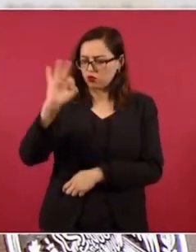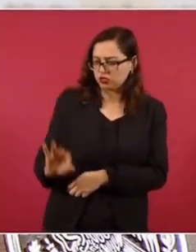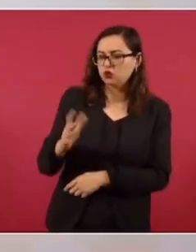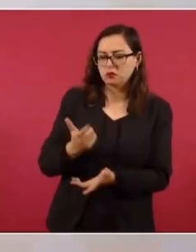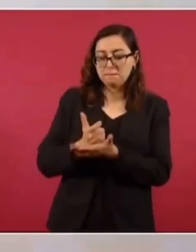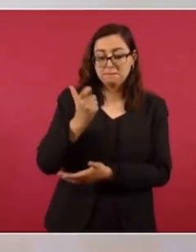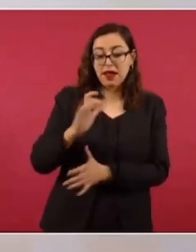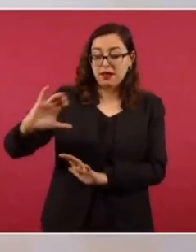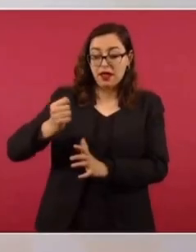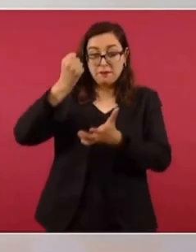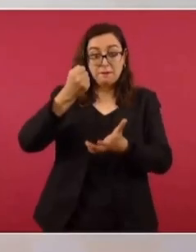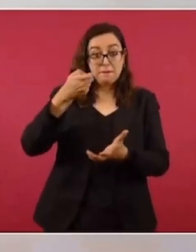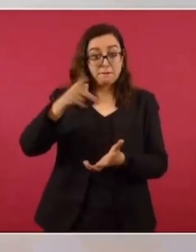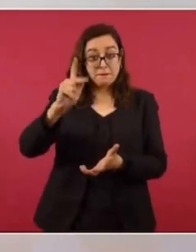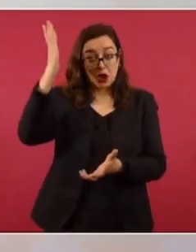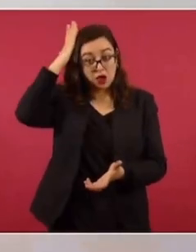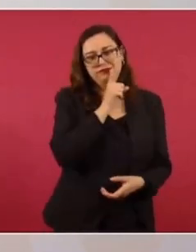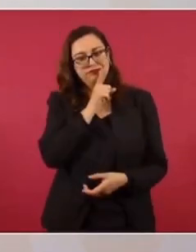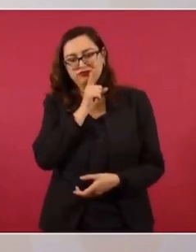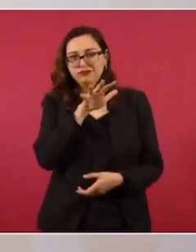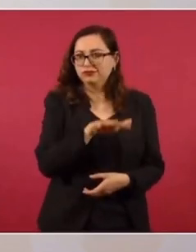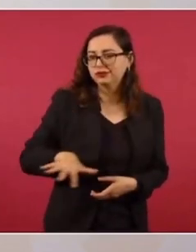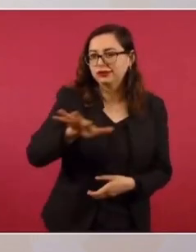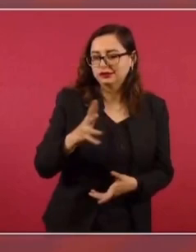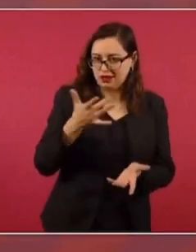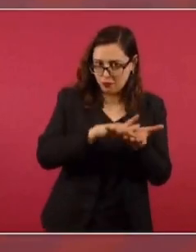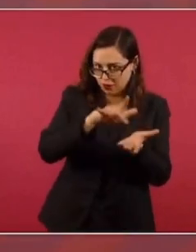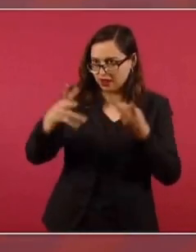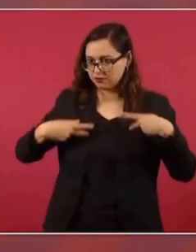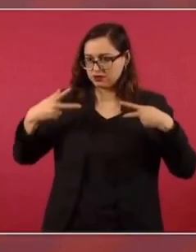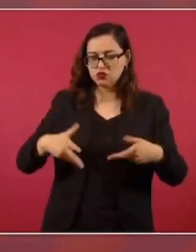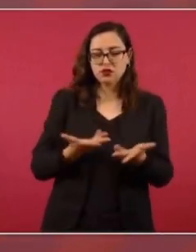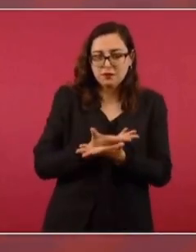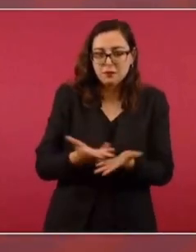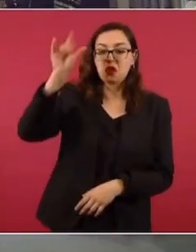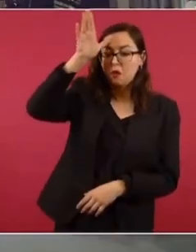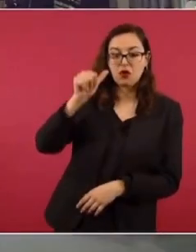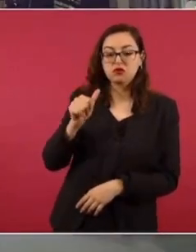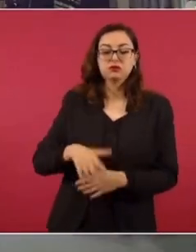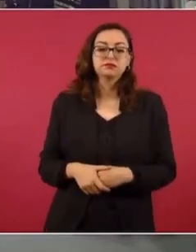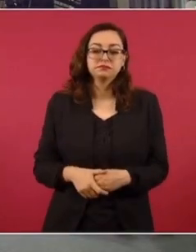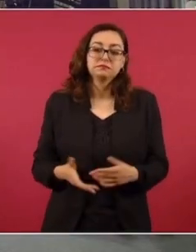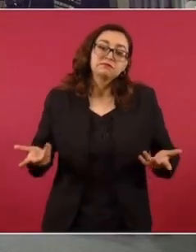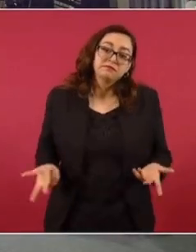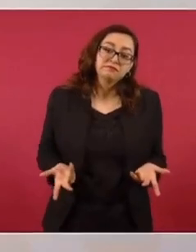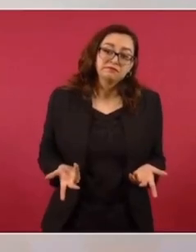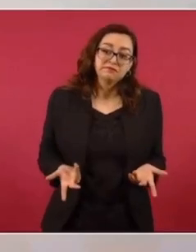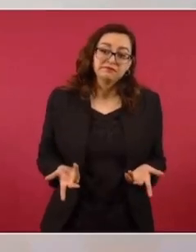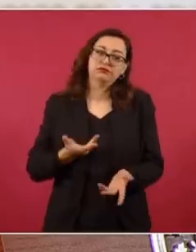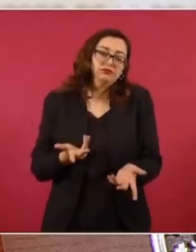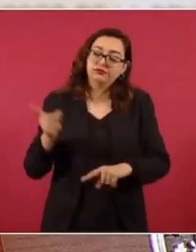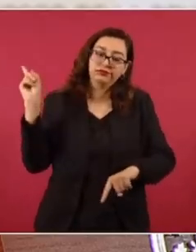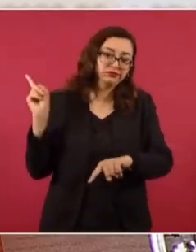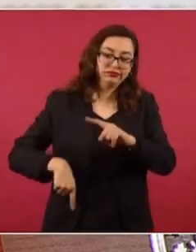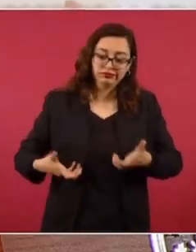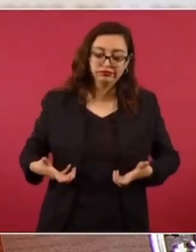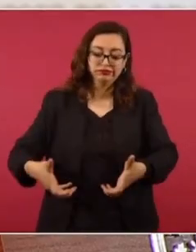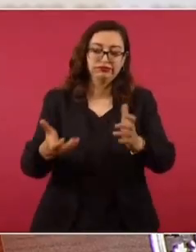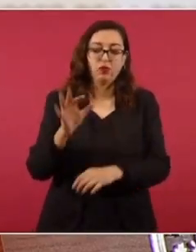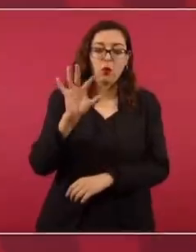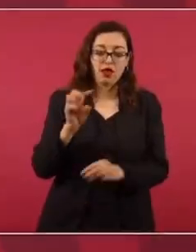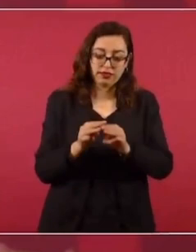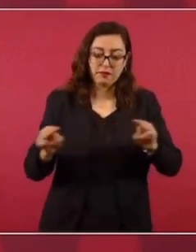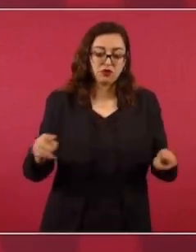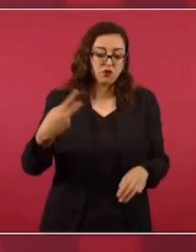Mejoras en los cinco ejidos. Si no se acepta, pues nos vamos por el derecho de vía. Allá hay 40 metros.